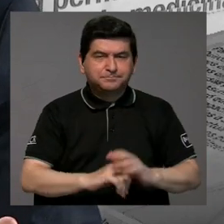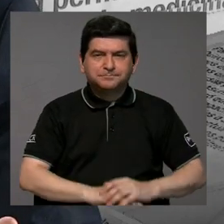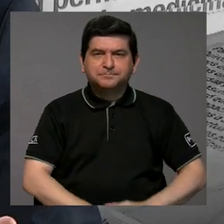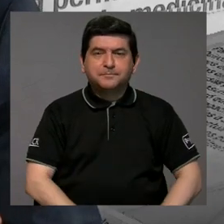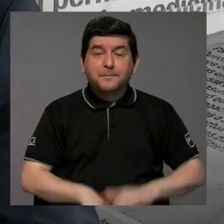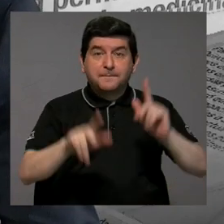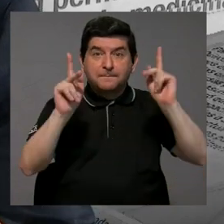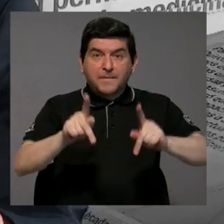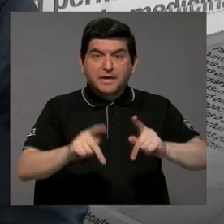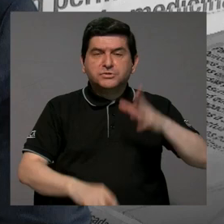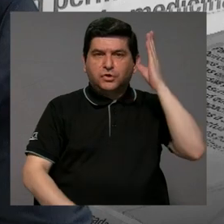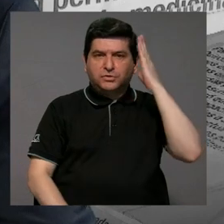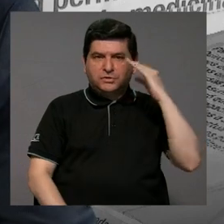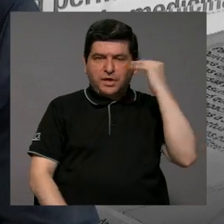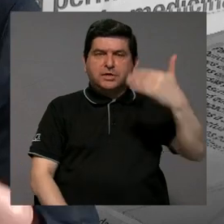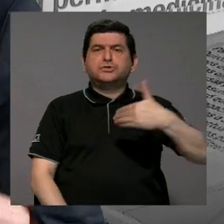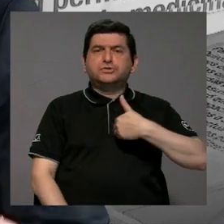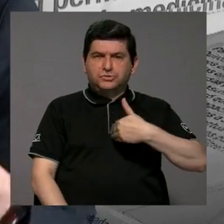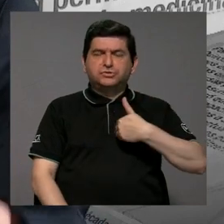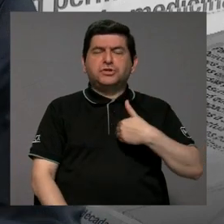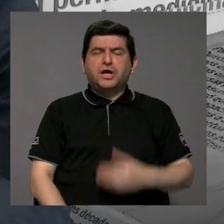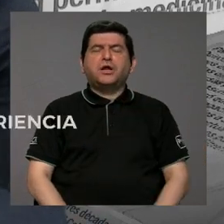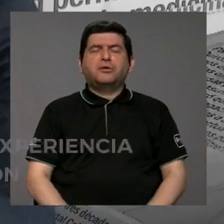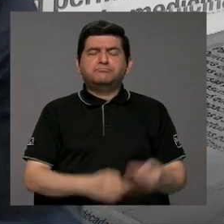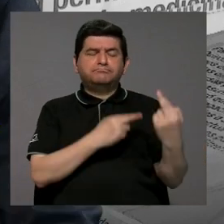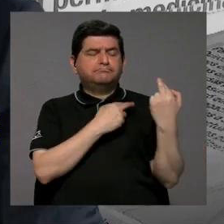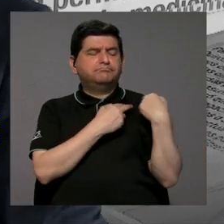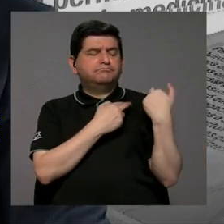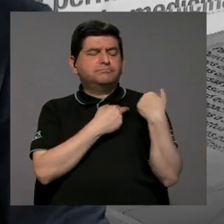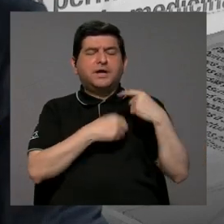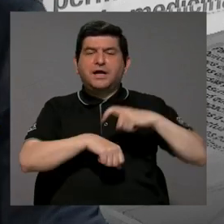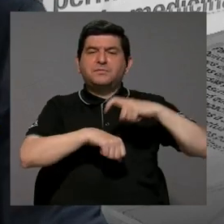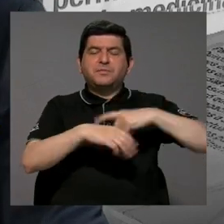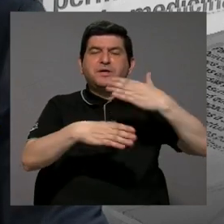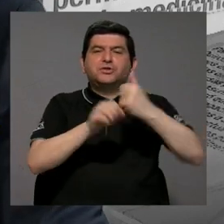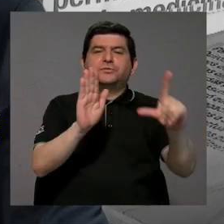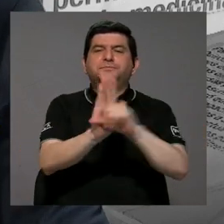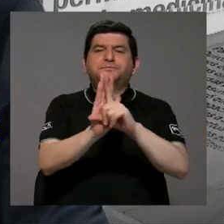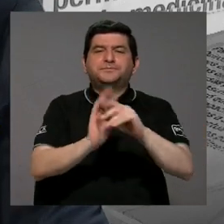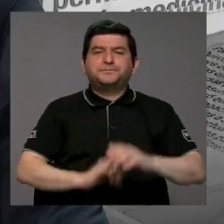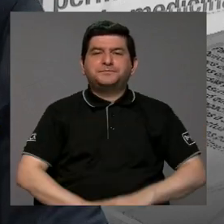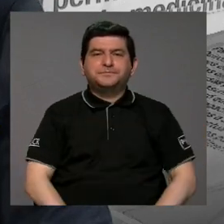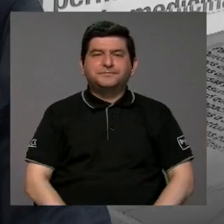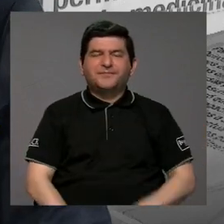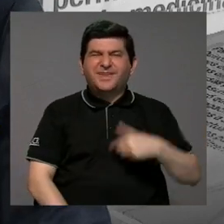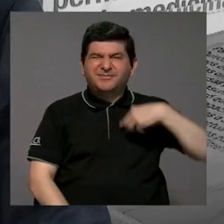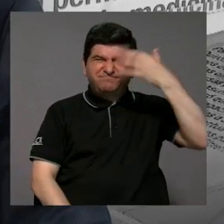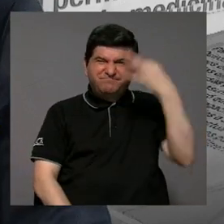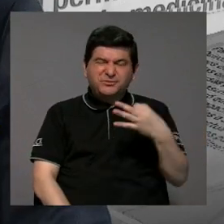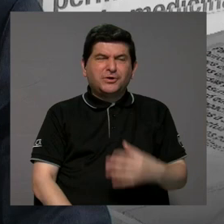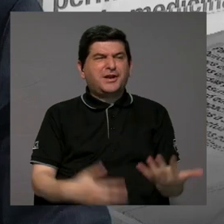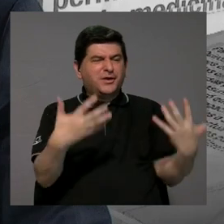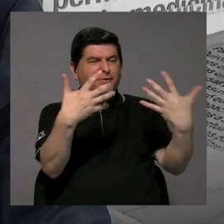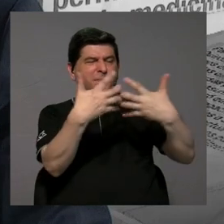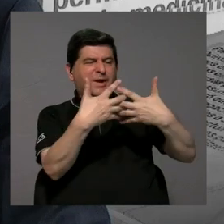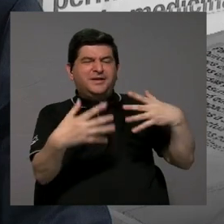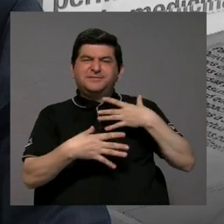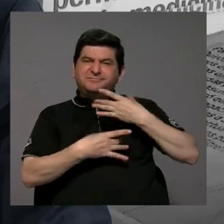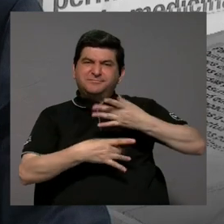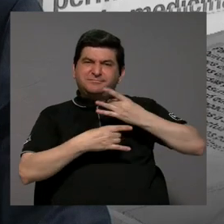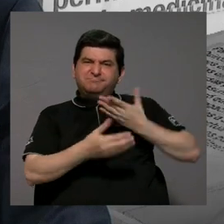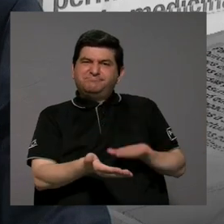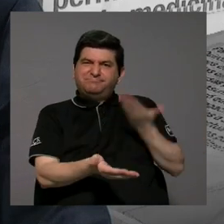personas con más experiencia tienden a ser más responsables haciendo legislación. Entonces, me parece que es una combinación